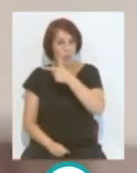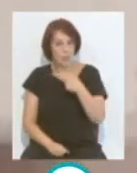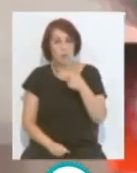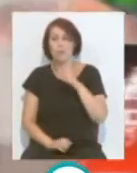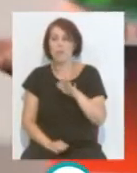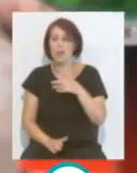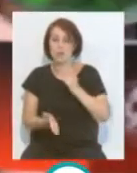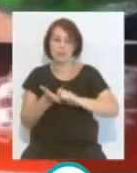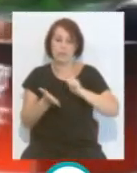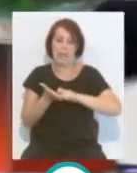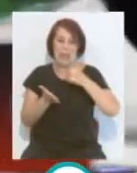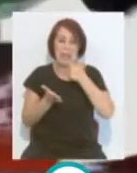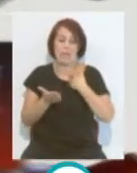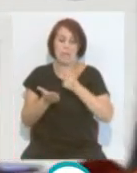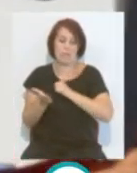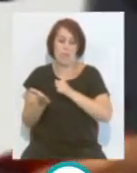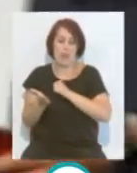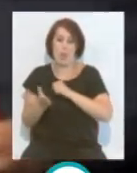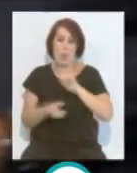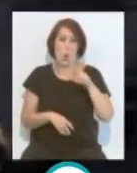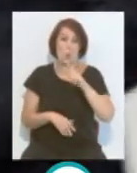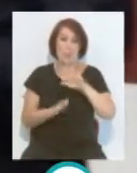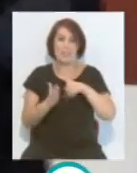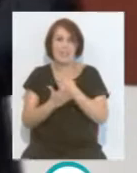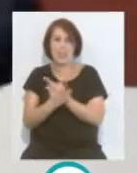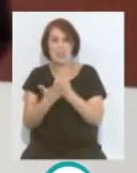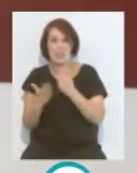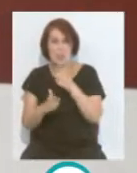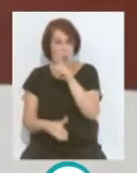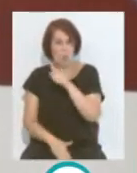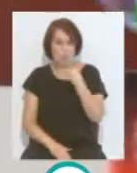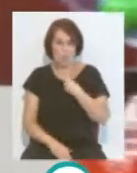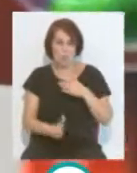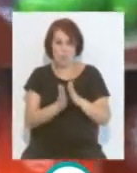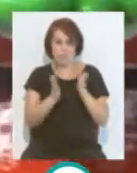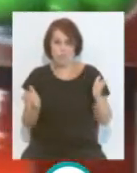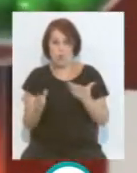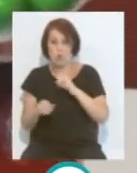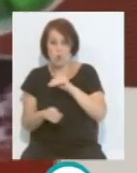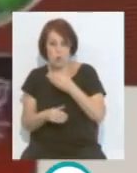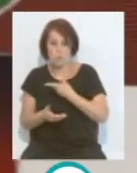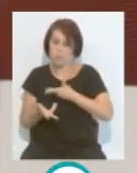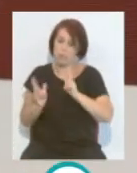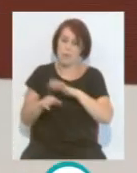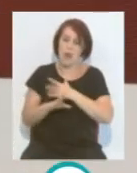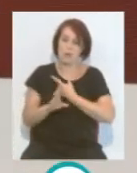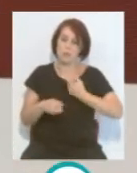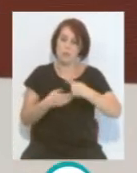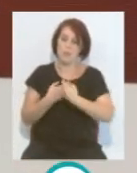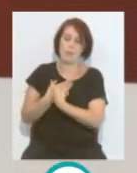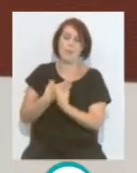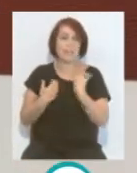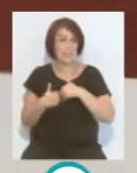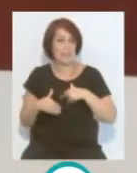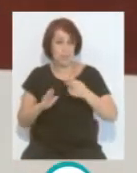Pero en ese escrito decía que tenía que esperar entre el 1 y el 16 de julio, que era el plazo que le daba a los clubes para inscribirse y que una vez que